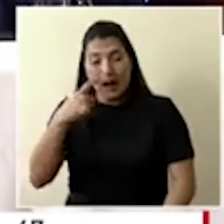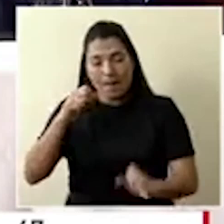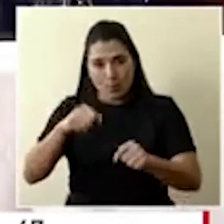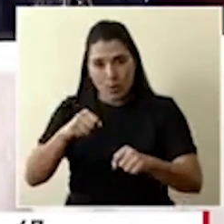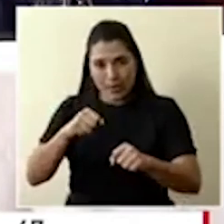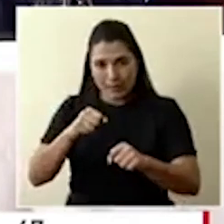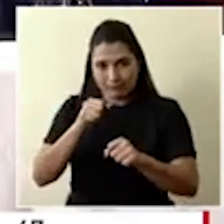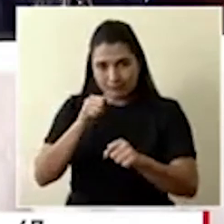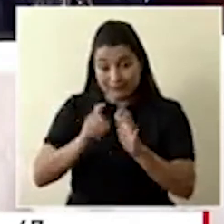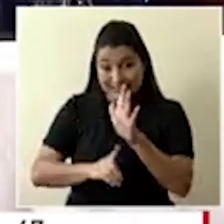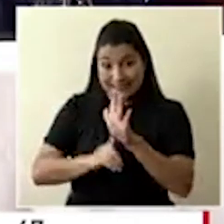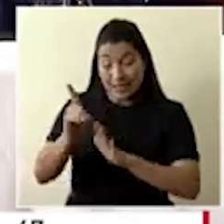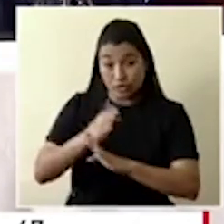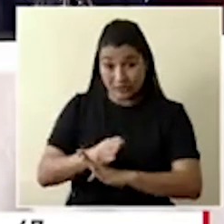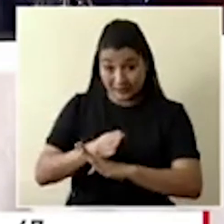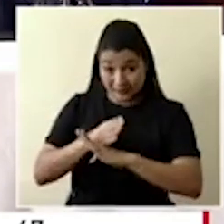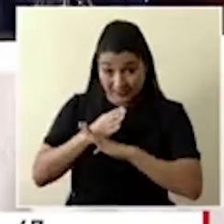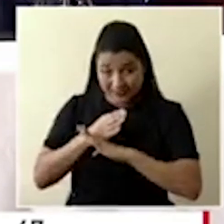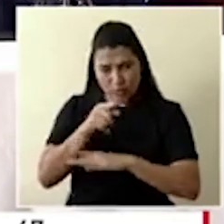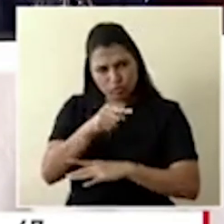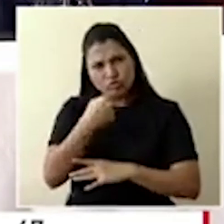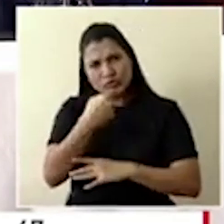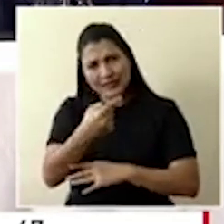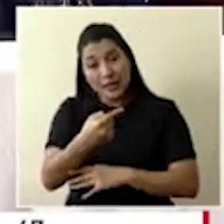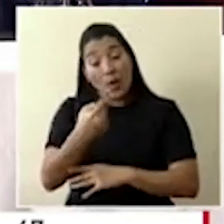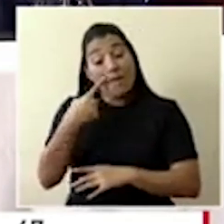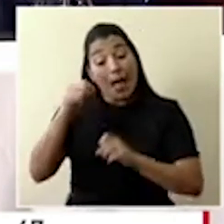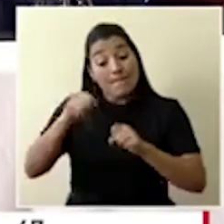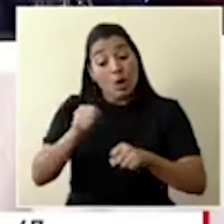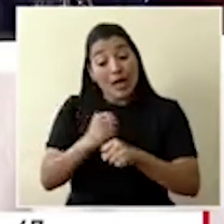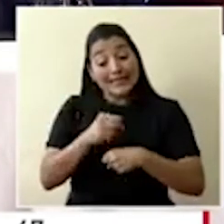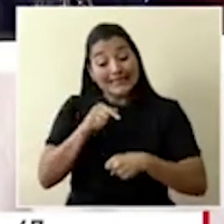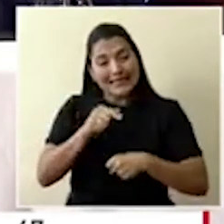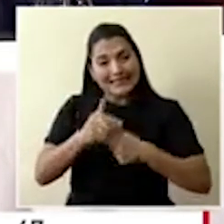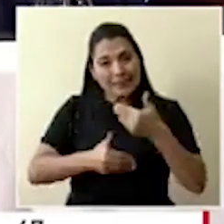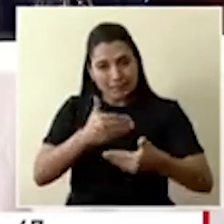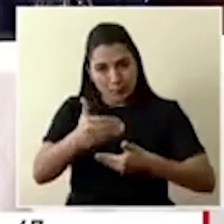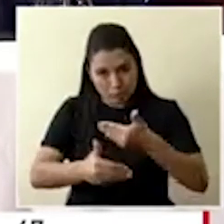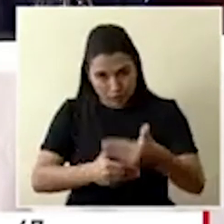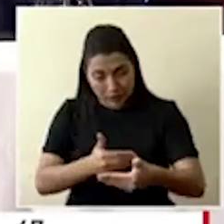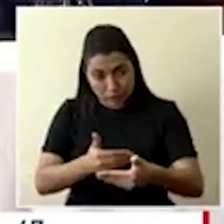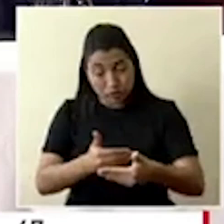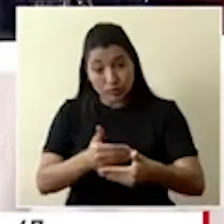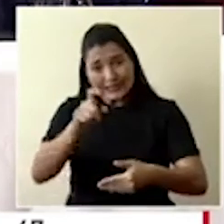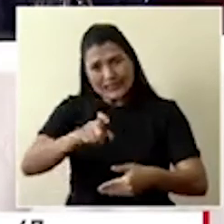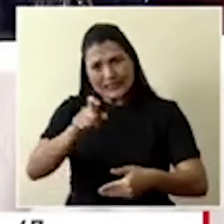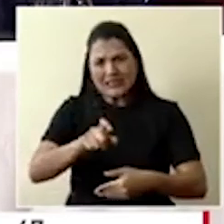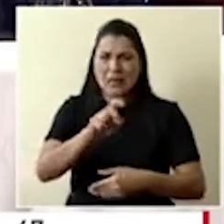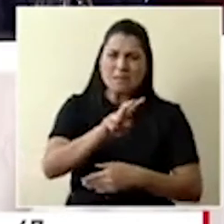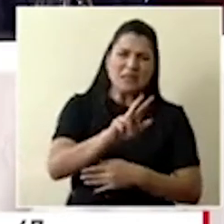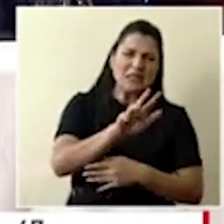a contactar. ¿Ya tienen esa donación tomando en cuenta que ya son más de 60 los recuperados? ¿Cómo avanza ese proceso?